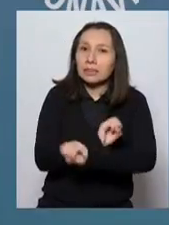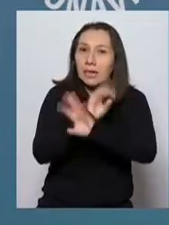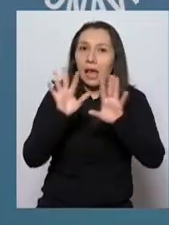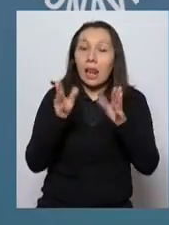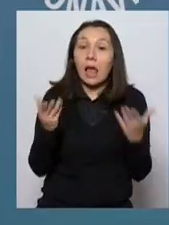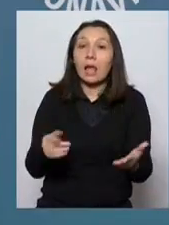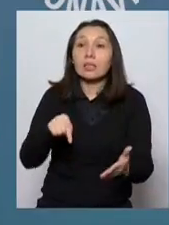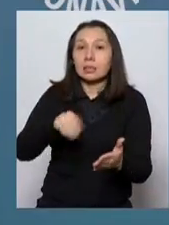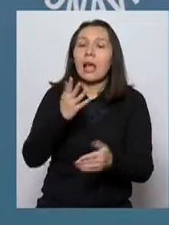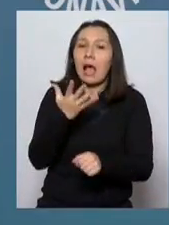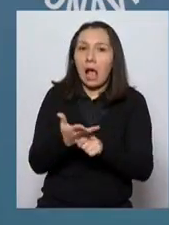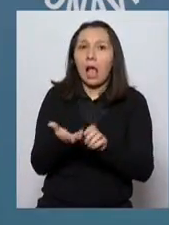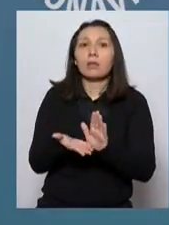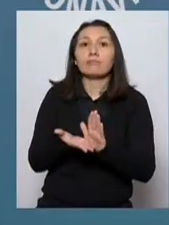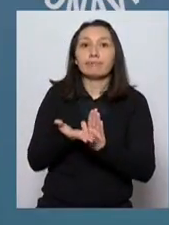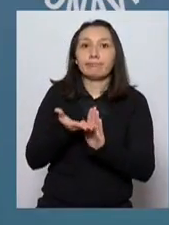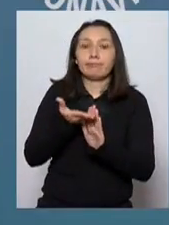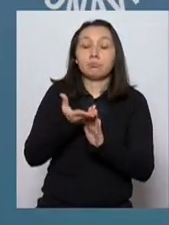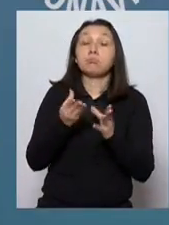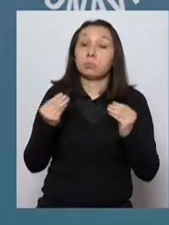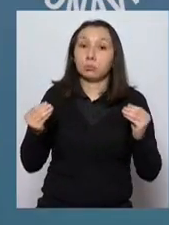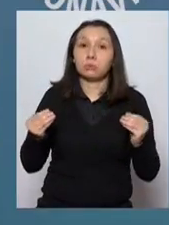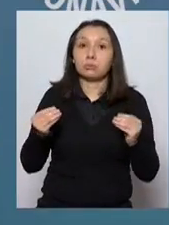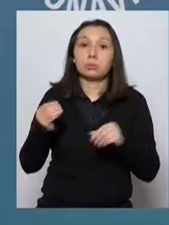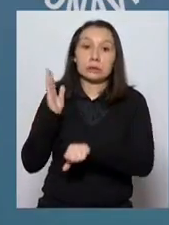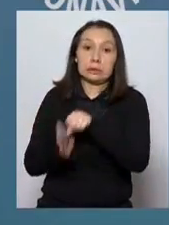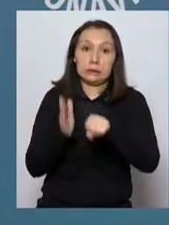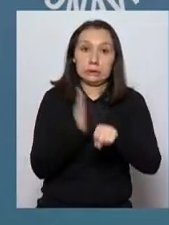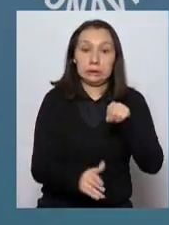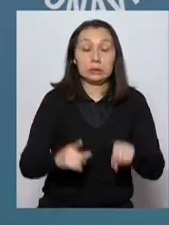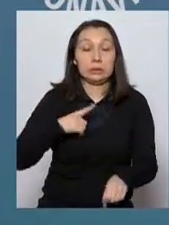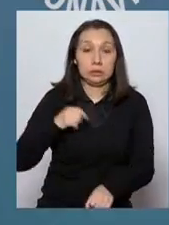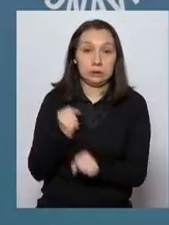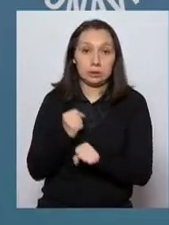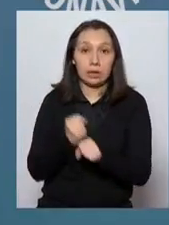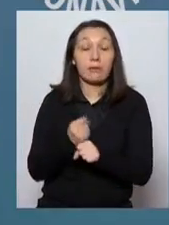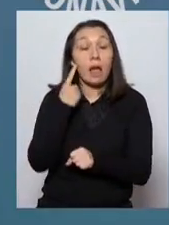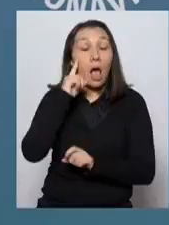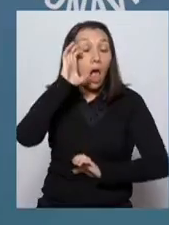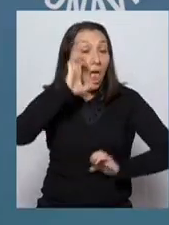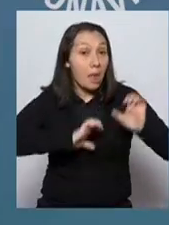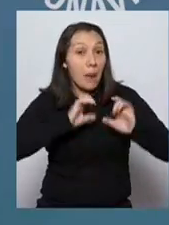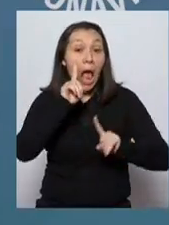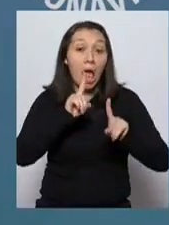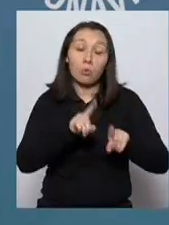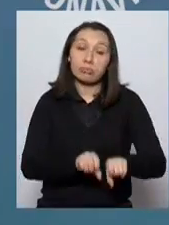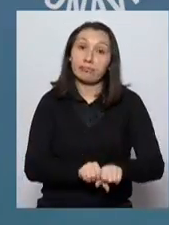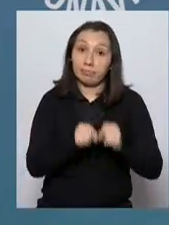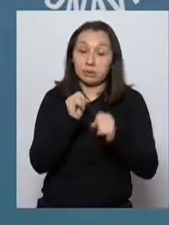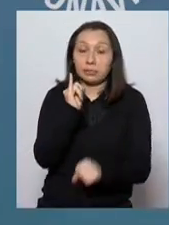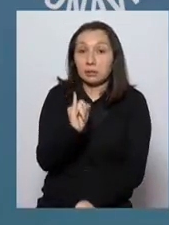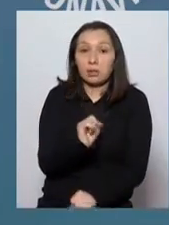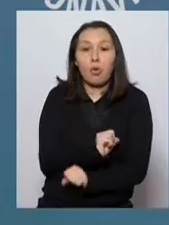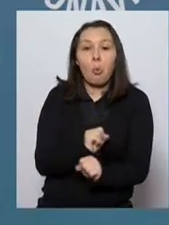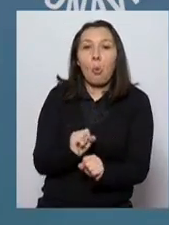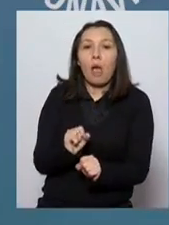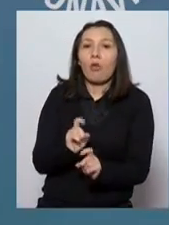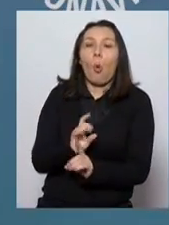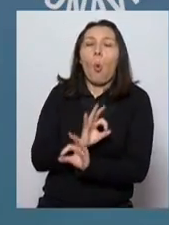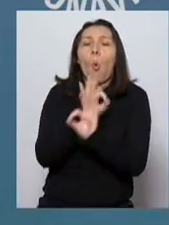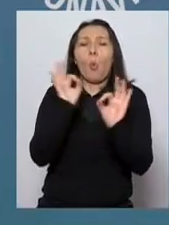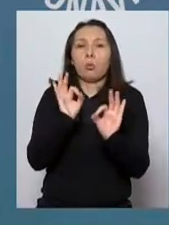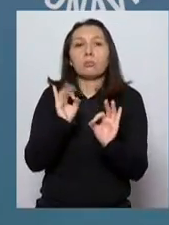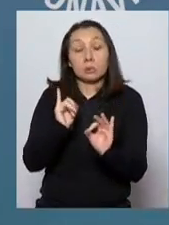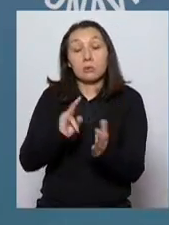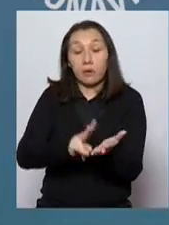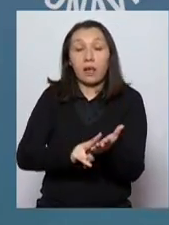que aquí va a haber un incremento significativo del desempleo y que van a haber empresas que van a quedar en el camino. No podemos desconocer aquello